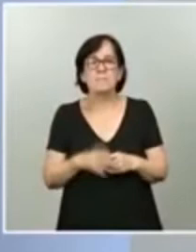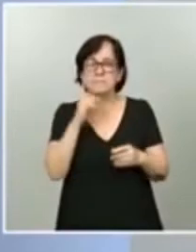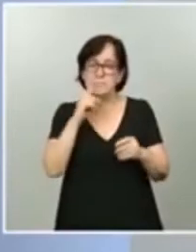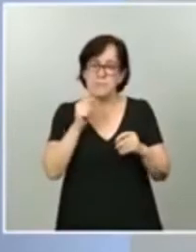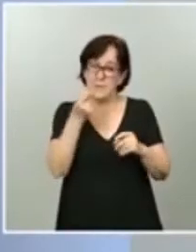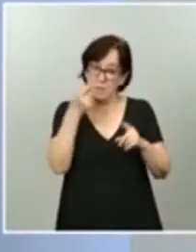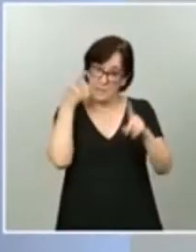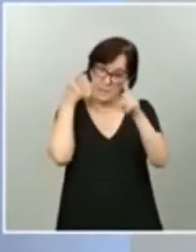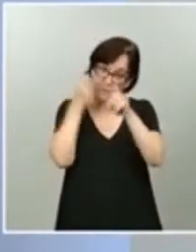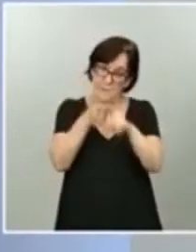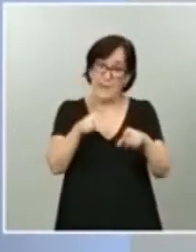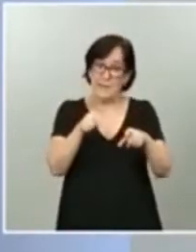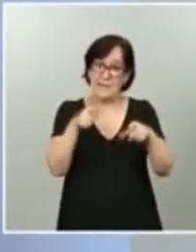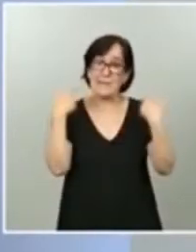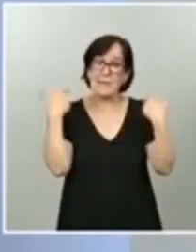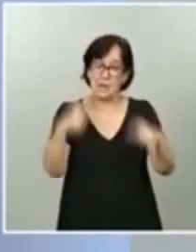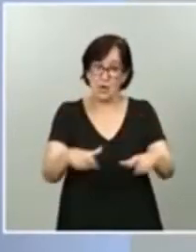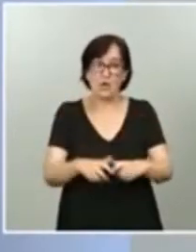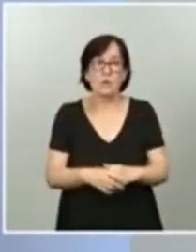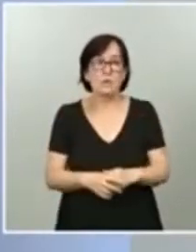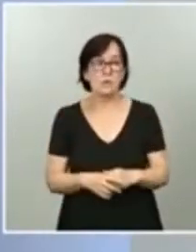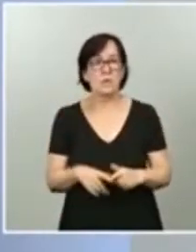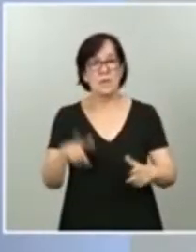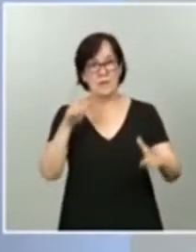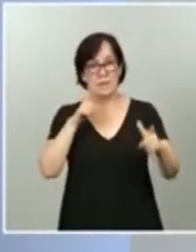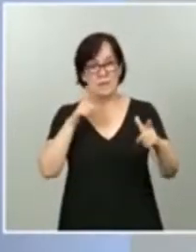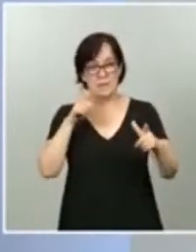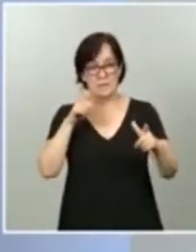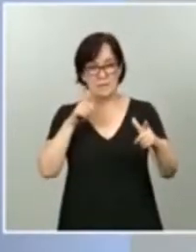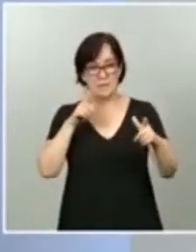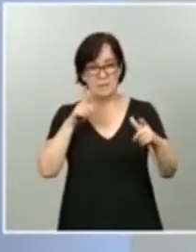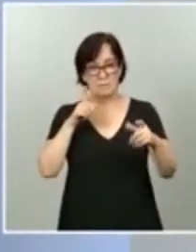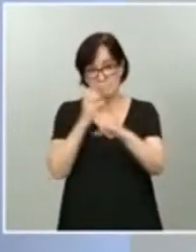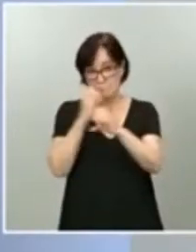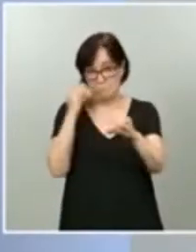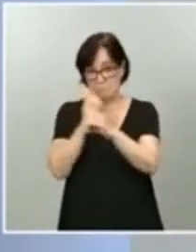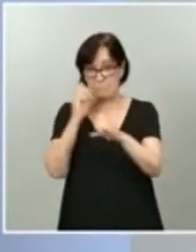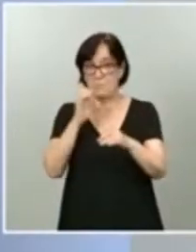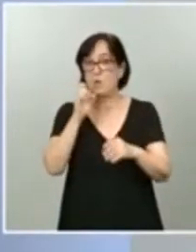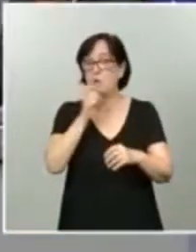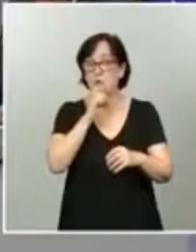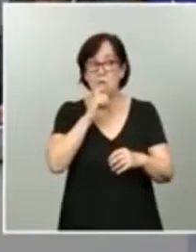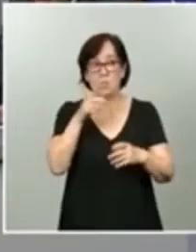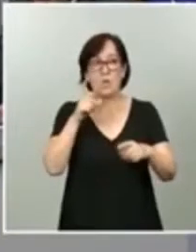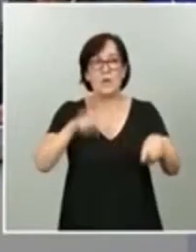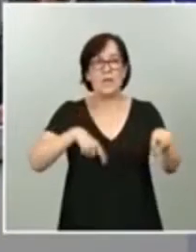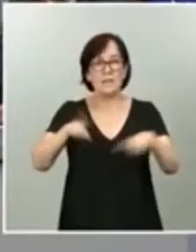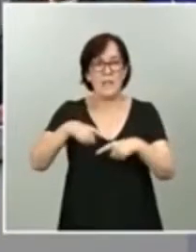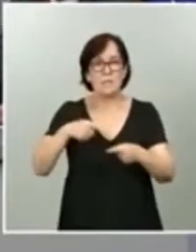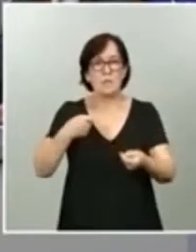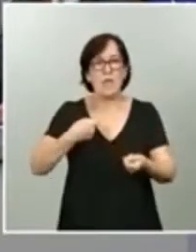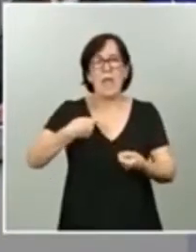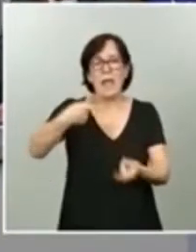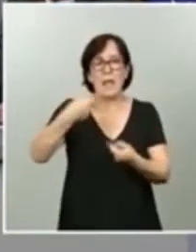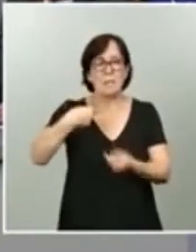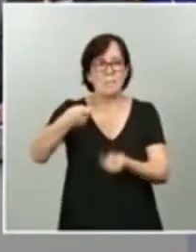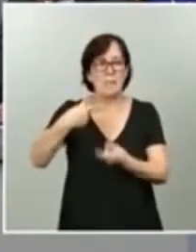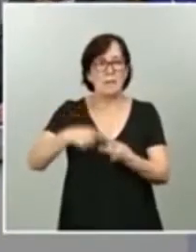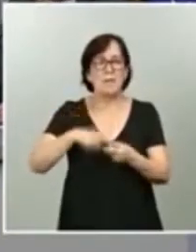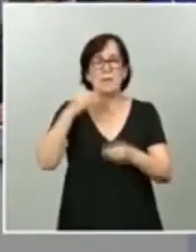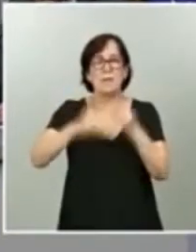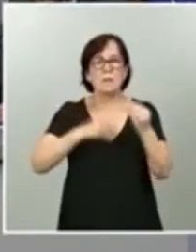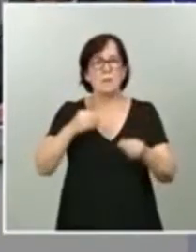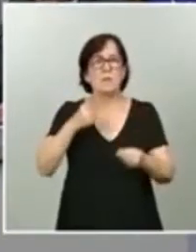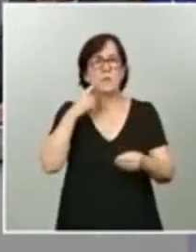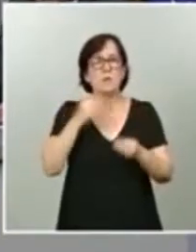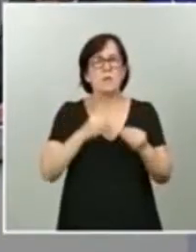este sector, tanto el servicio discrecional de viajeros como el transporte de mercancías, cuando hayan experimentado